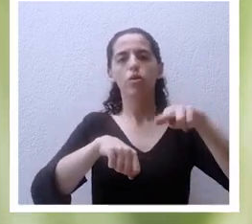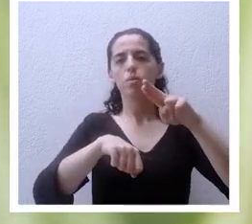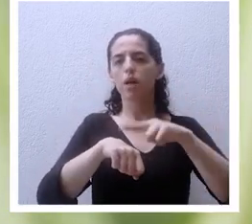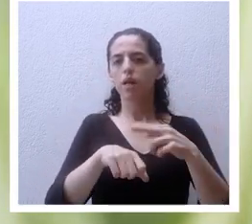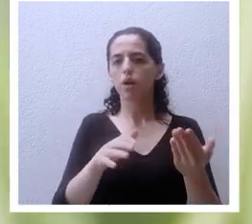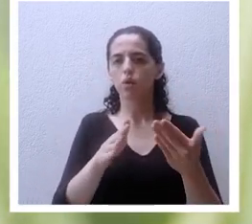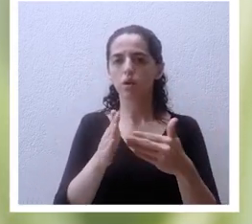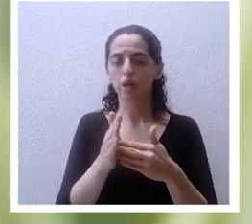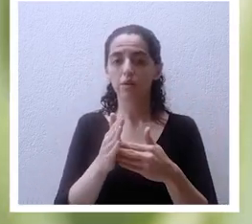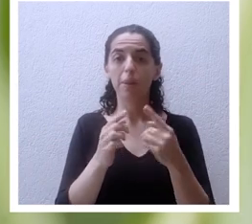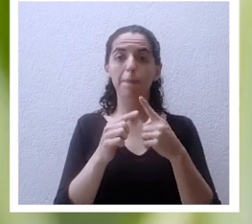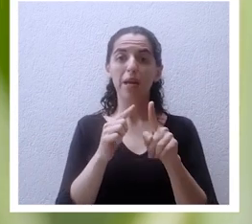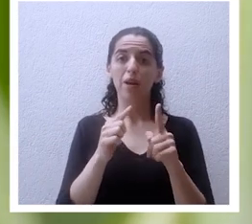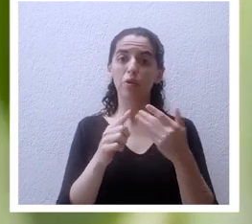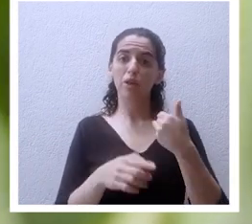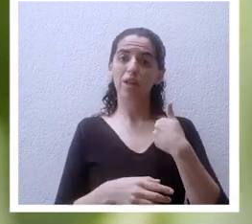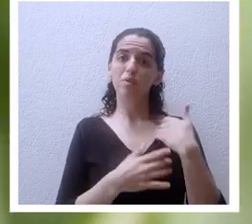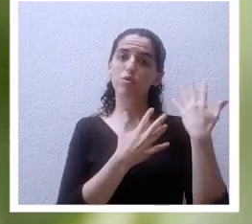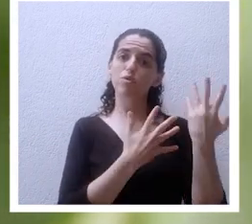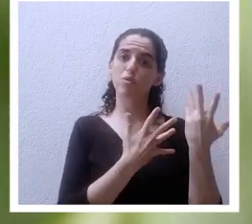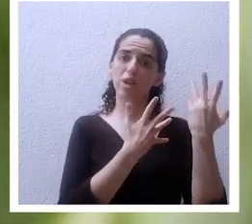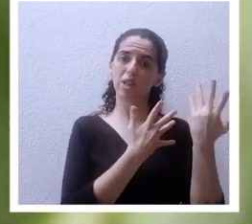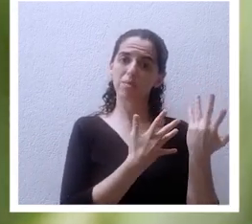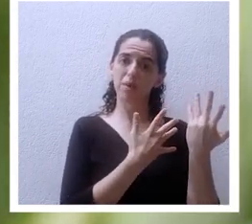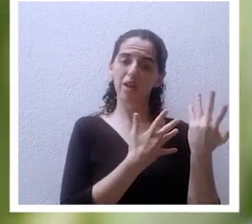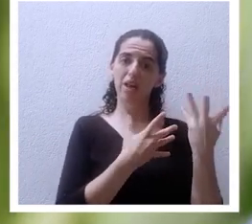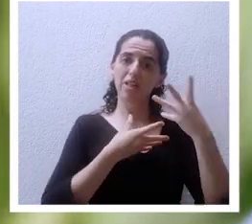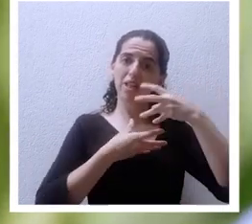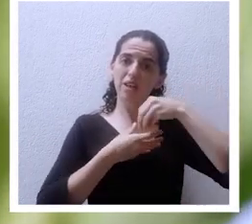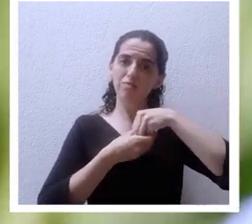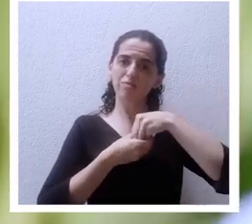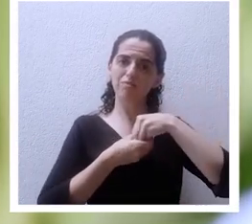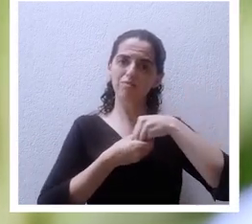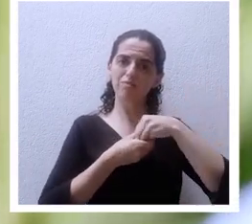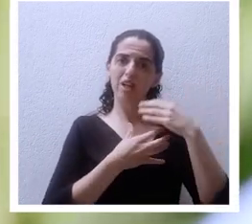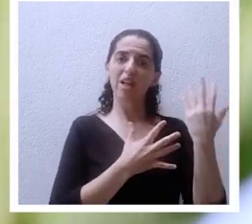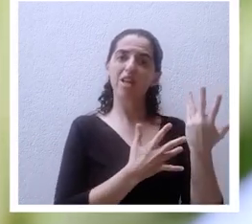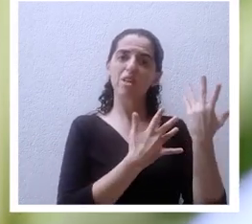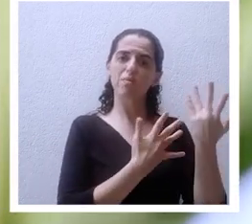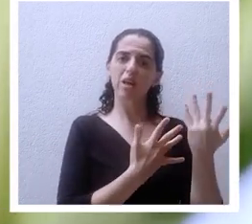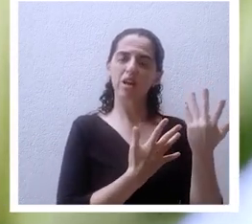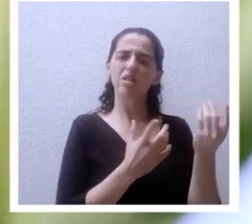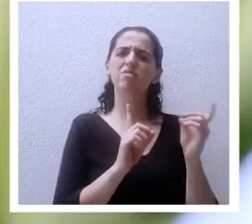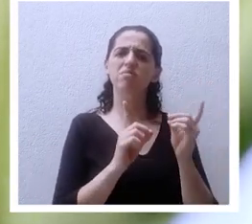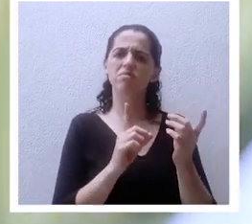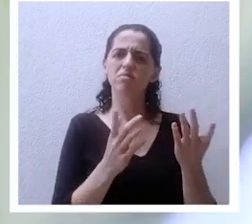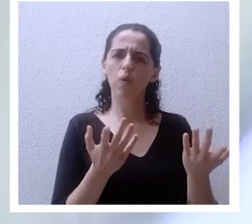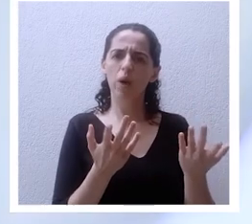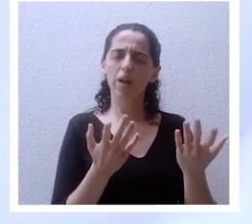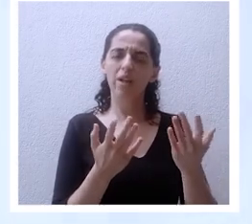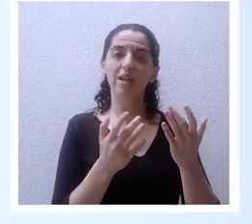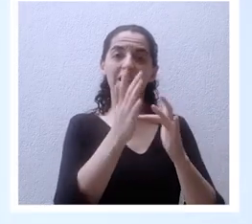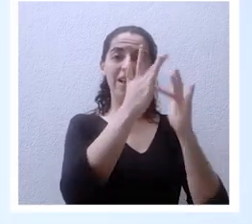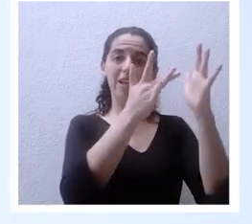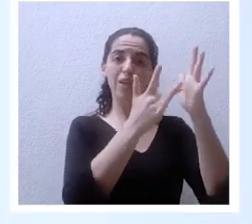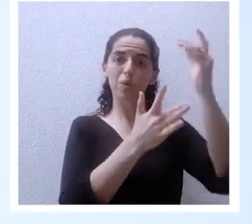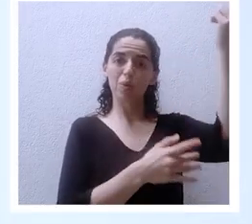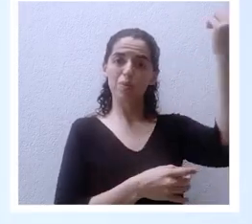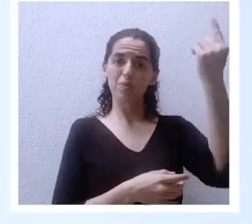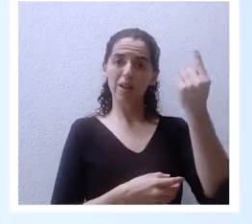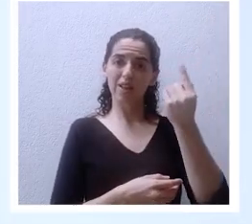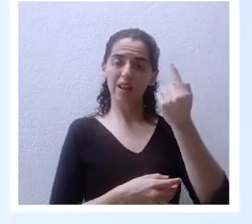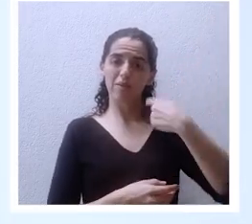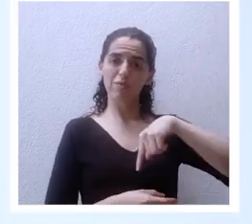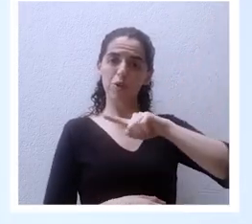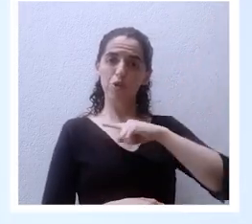esperanza en nosotros y sabes cuál es la esperanza que yo tengo es que mi señor Jesús regresará por nosotros y